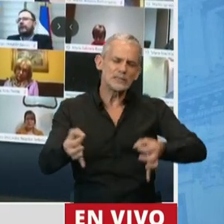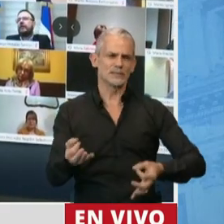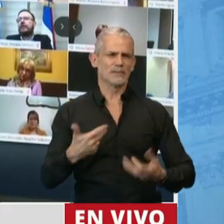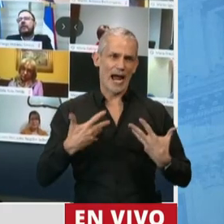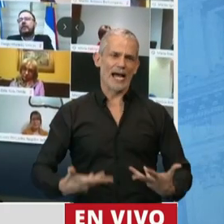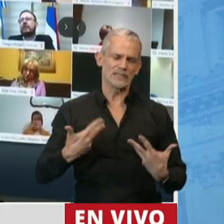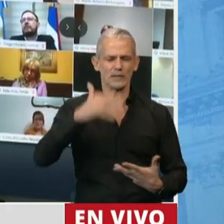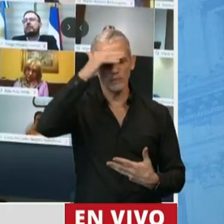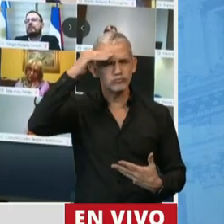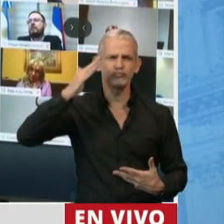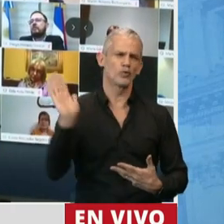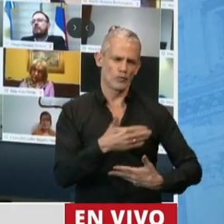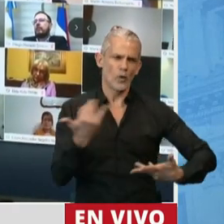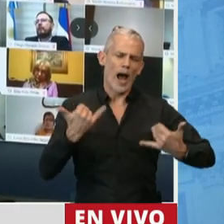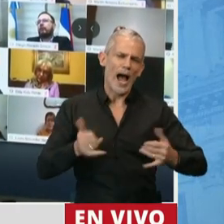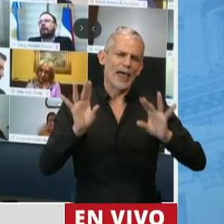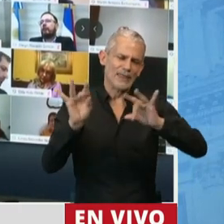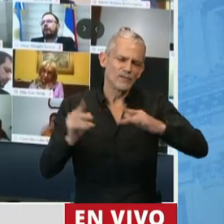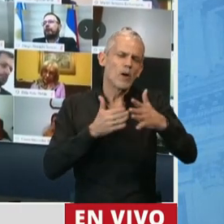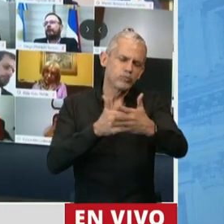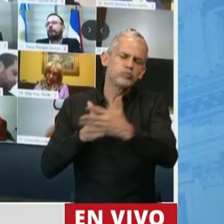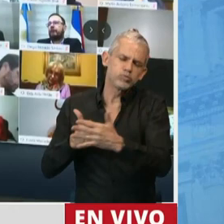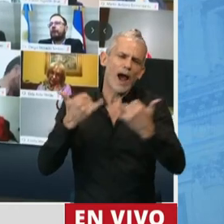obviamente que hay dificultades que genera la pandemia,